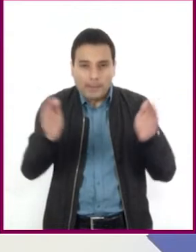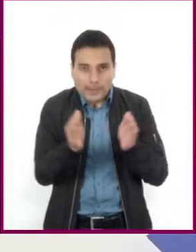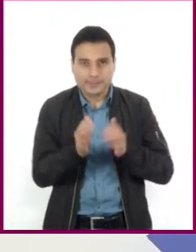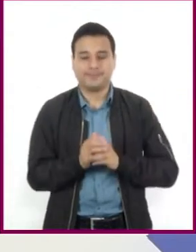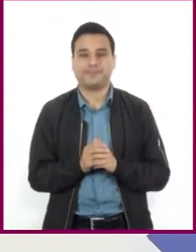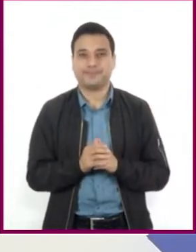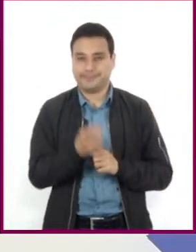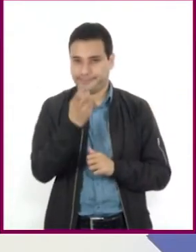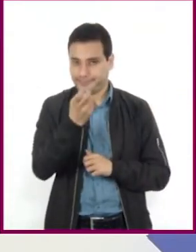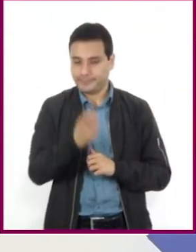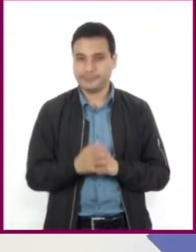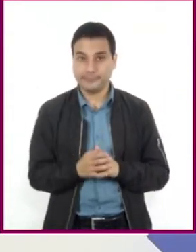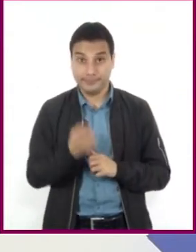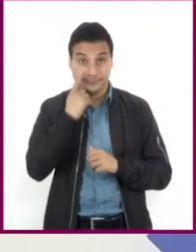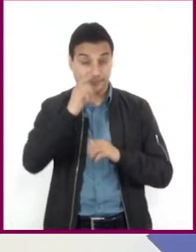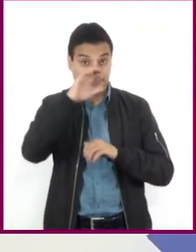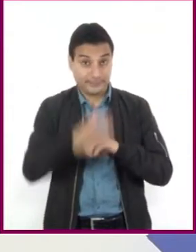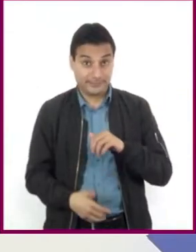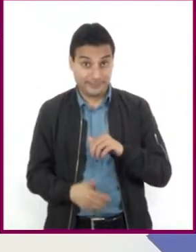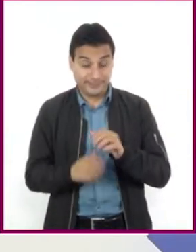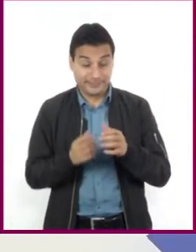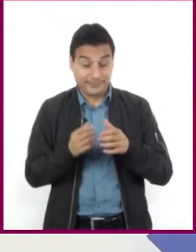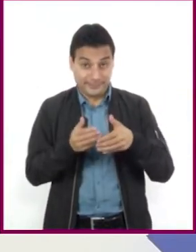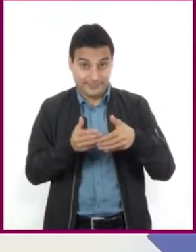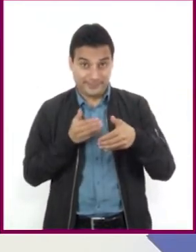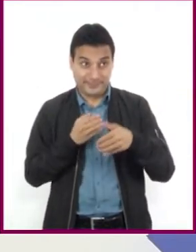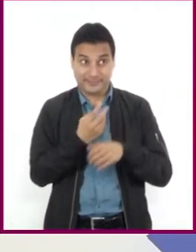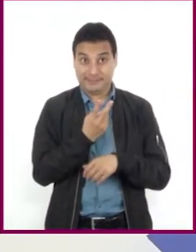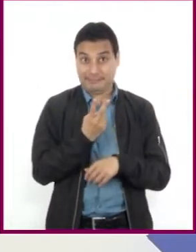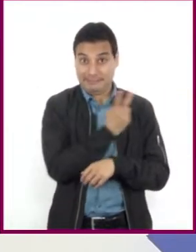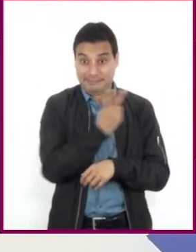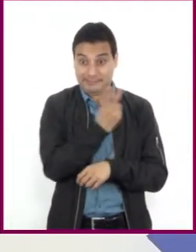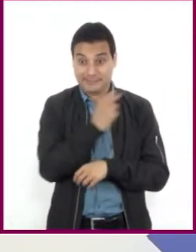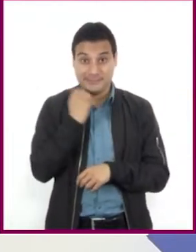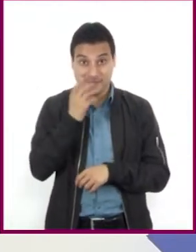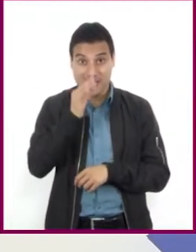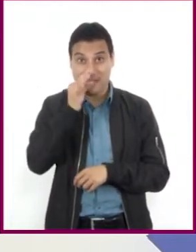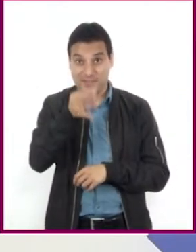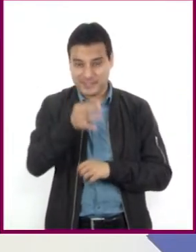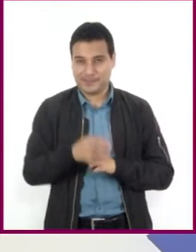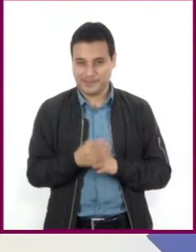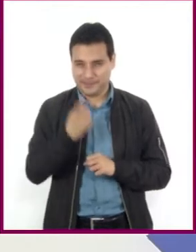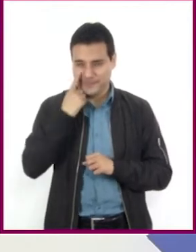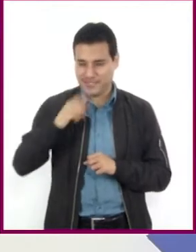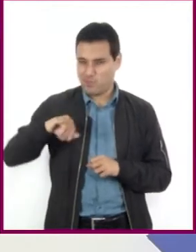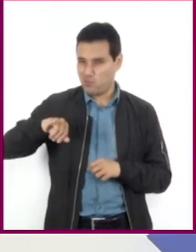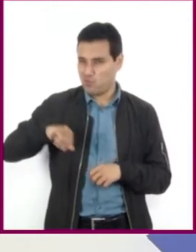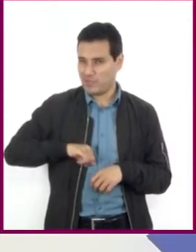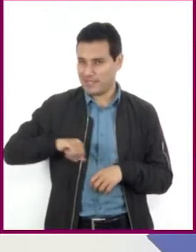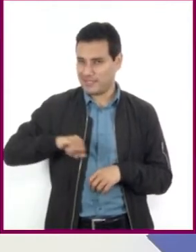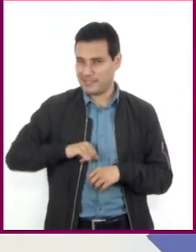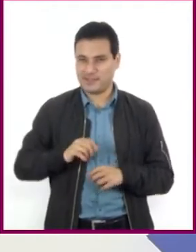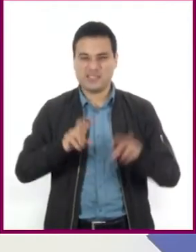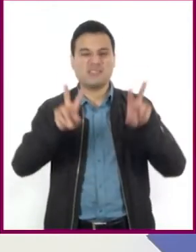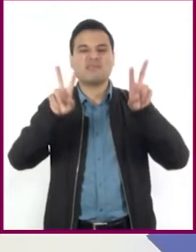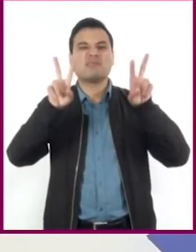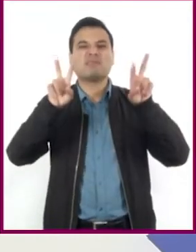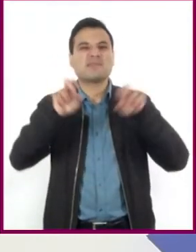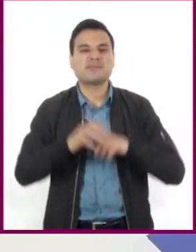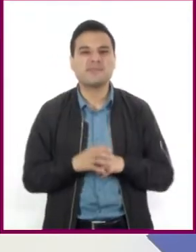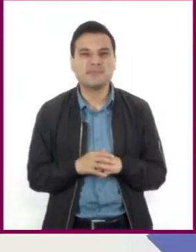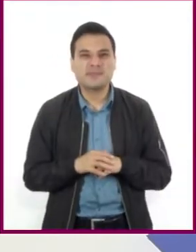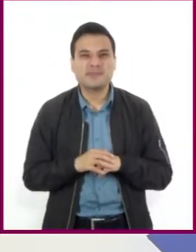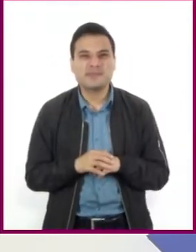de concluir, Enrique y yo les queremos compartir un dato interesante acerca de... El